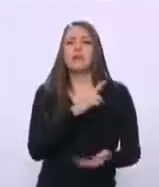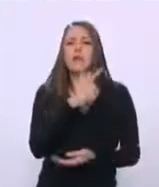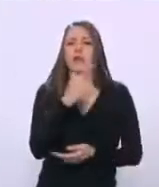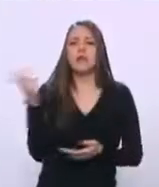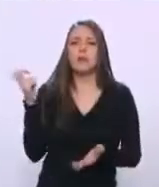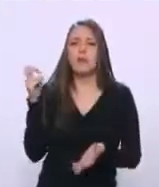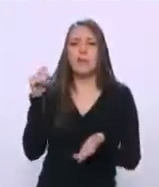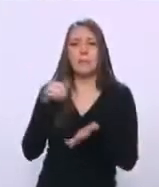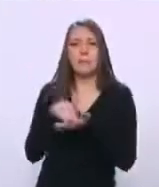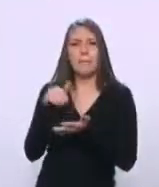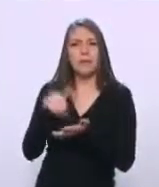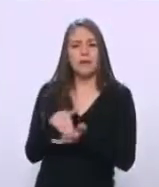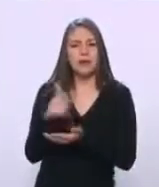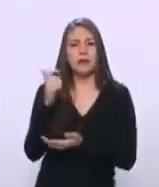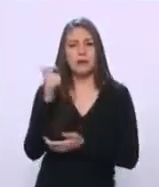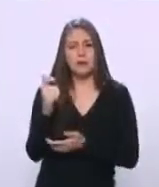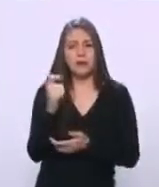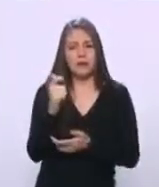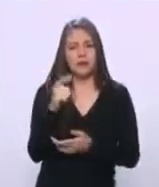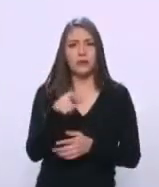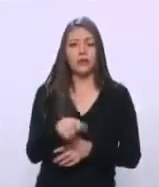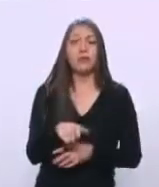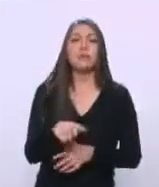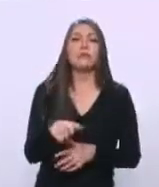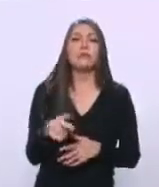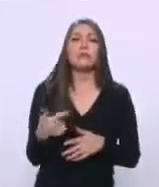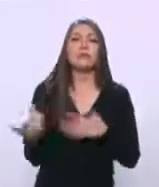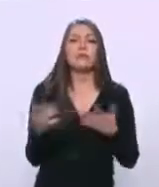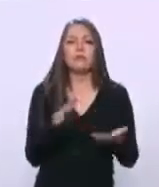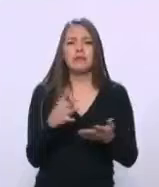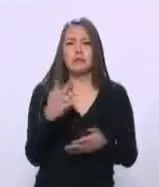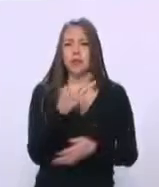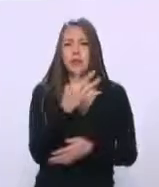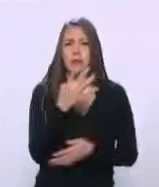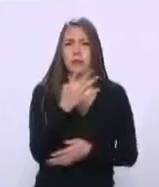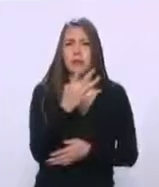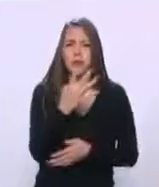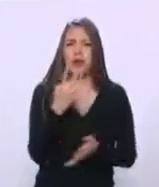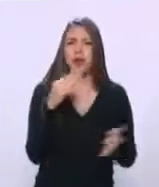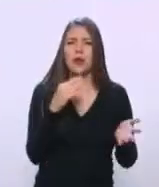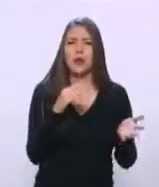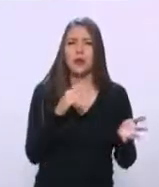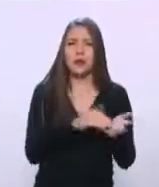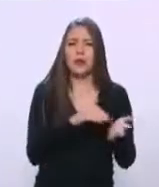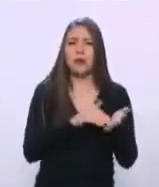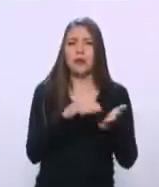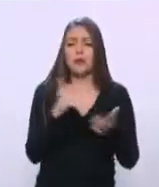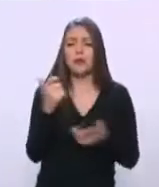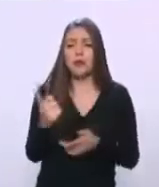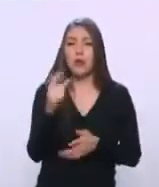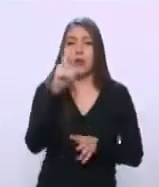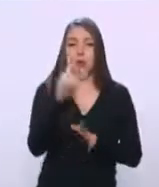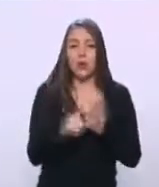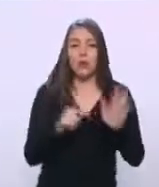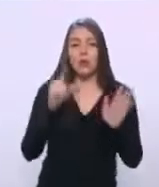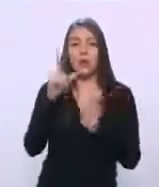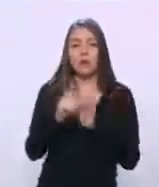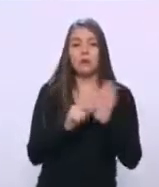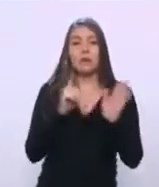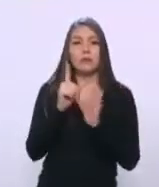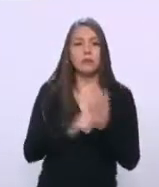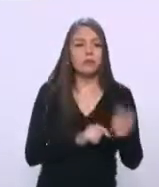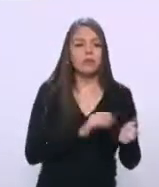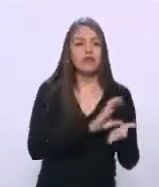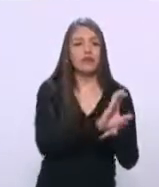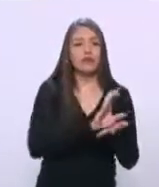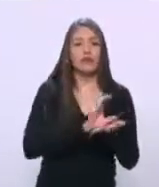distribuían en un solo mes, para que tengan idea, algo así como 4 mil millones de pesos mensuales que se distribuían a